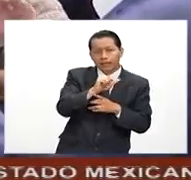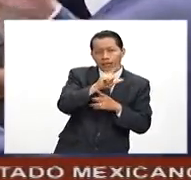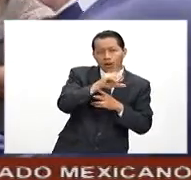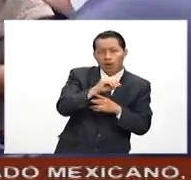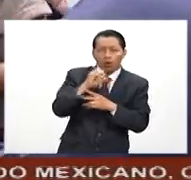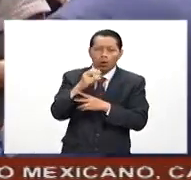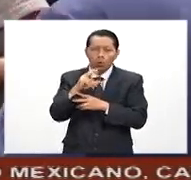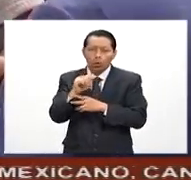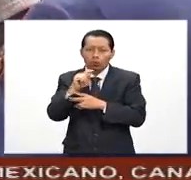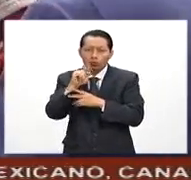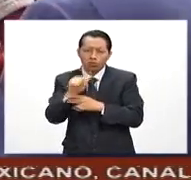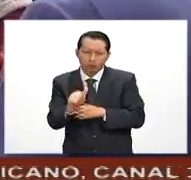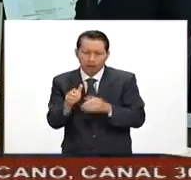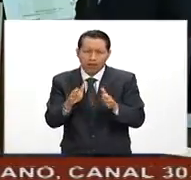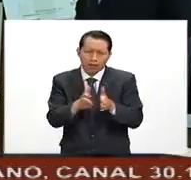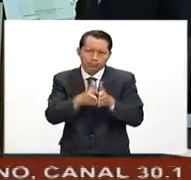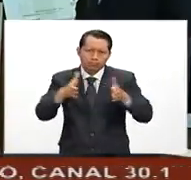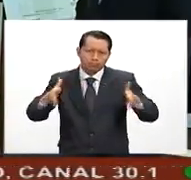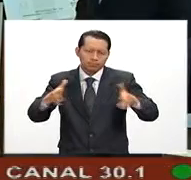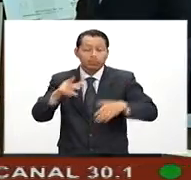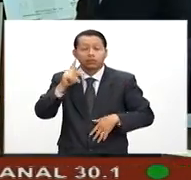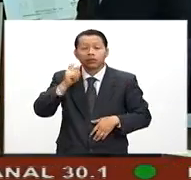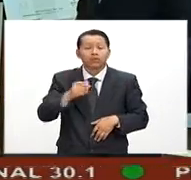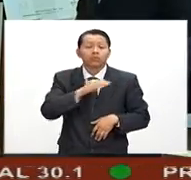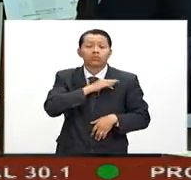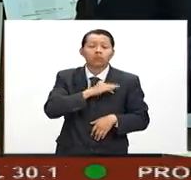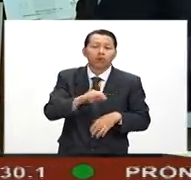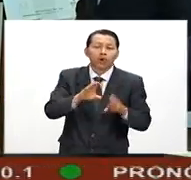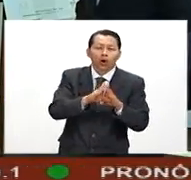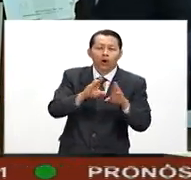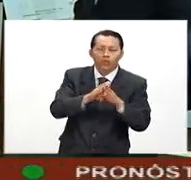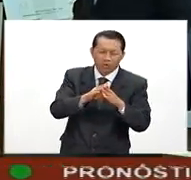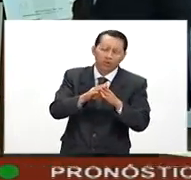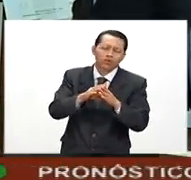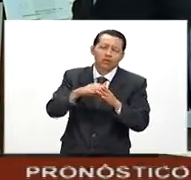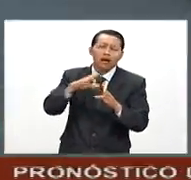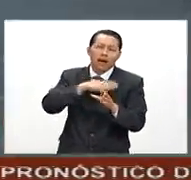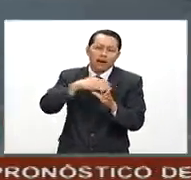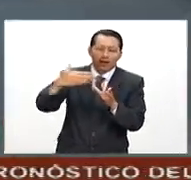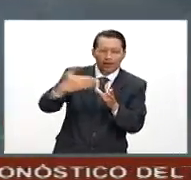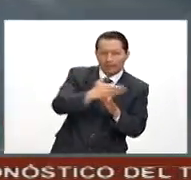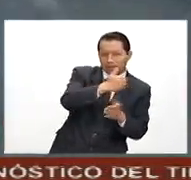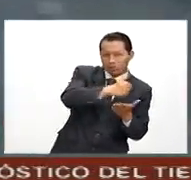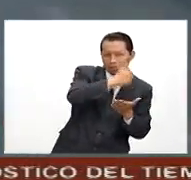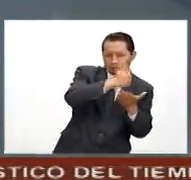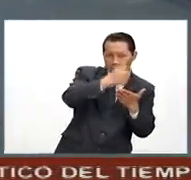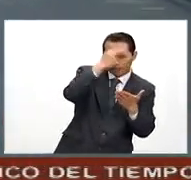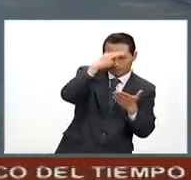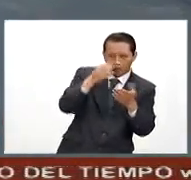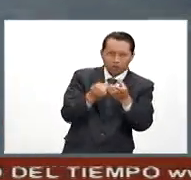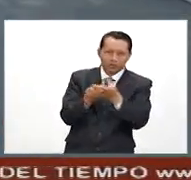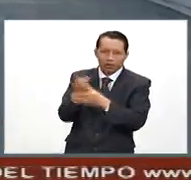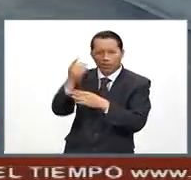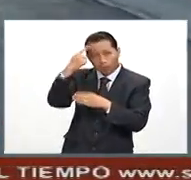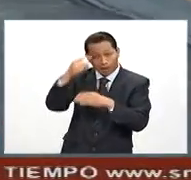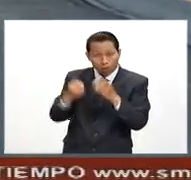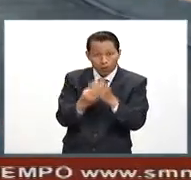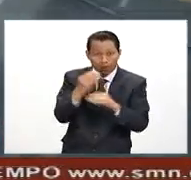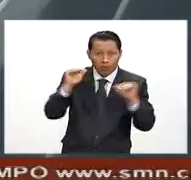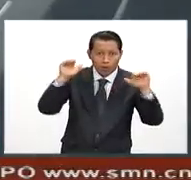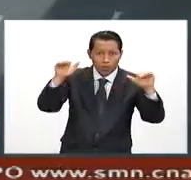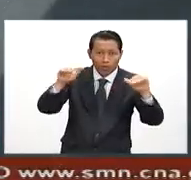Esta obra forma parte de la ampliación de accesos y salidas a la Ciudad de México para darle mayor conectividad al nuevo aeropuerto.